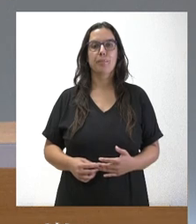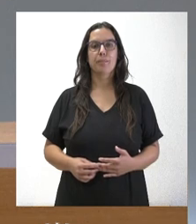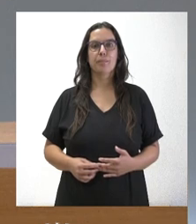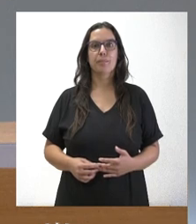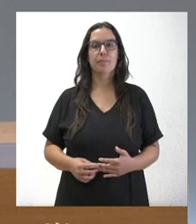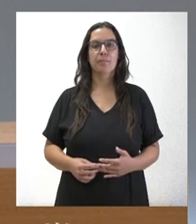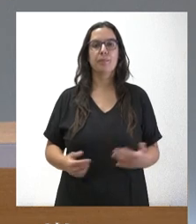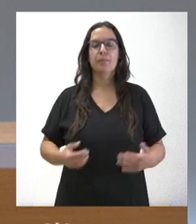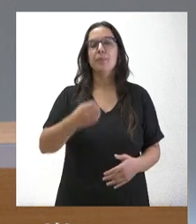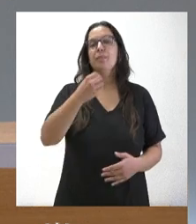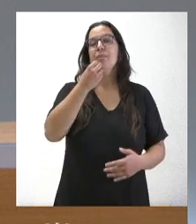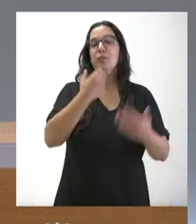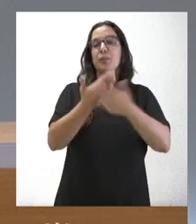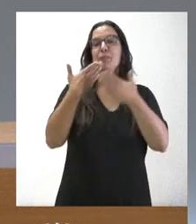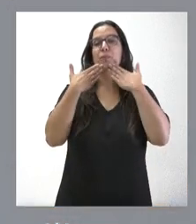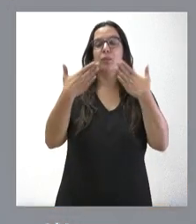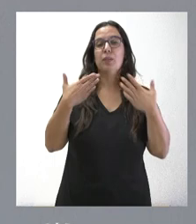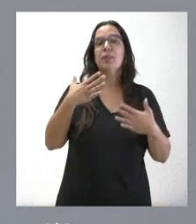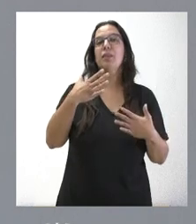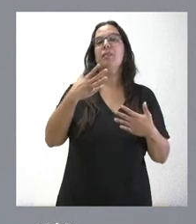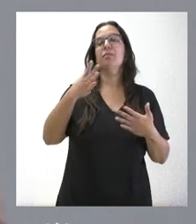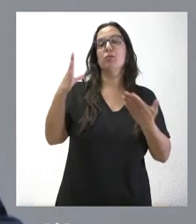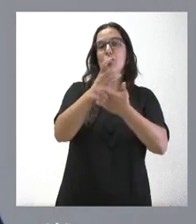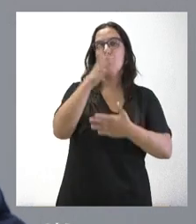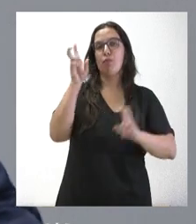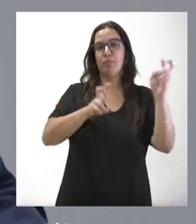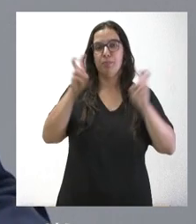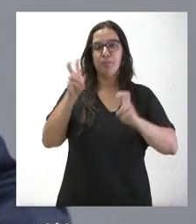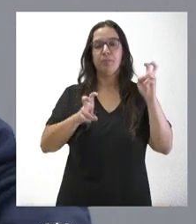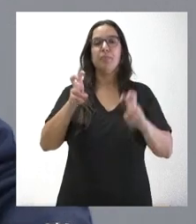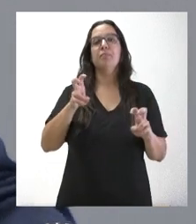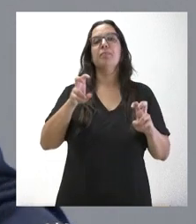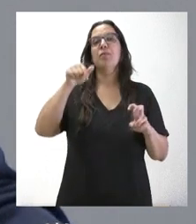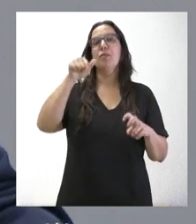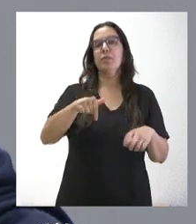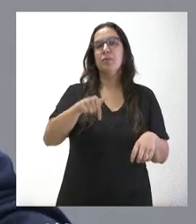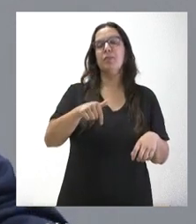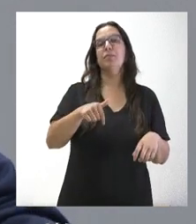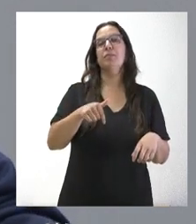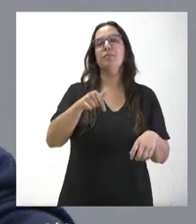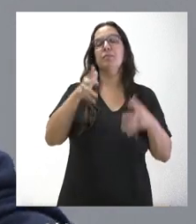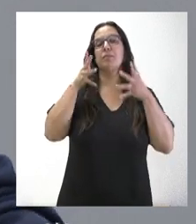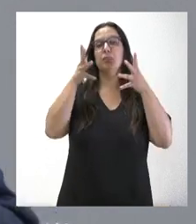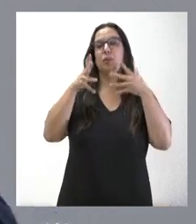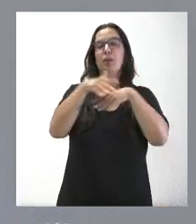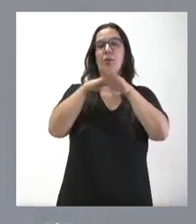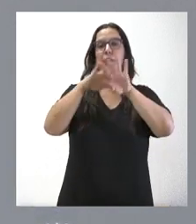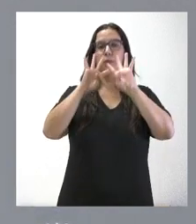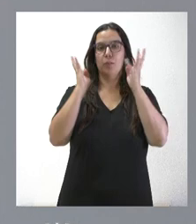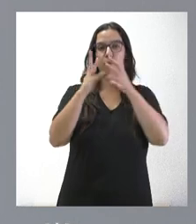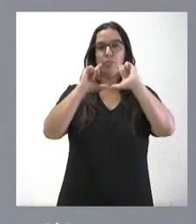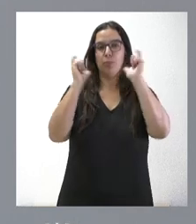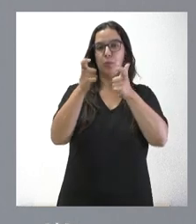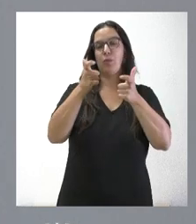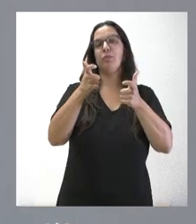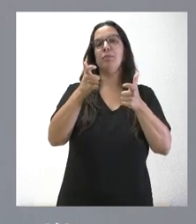Bueno, primero, muchas gracias a todos ustedes por su presencia en esta mañana donde hemos reunido el Consejo de Gobierno de Castilla y León.